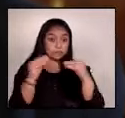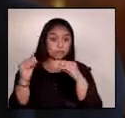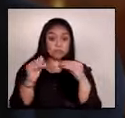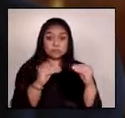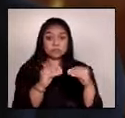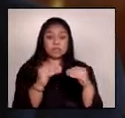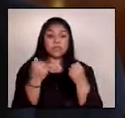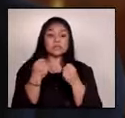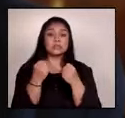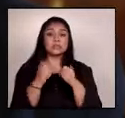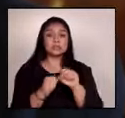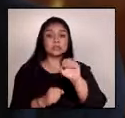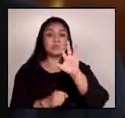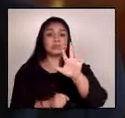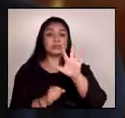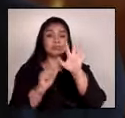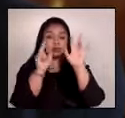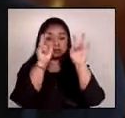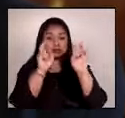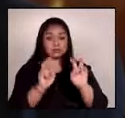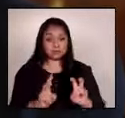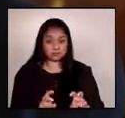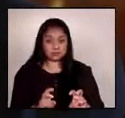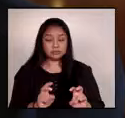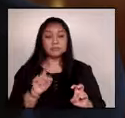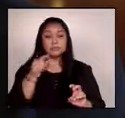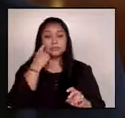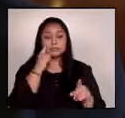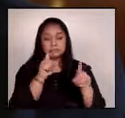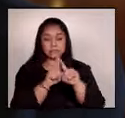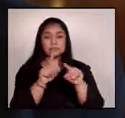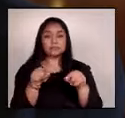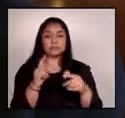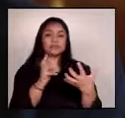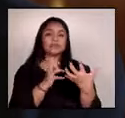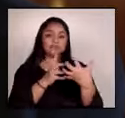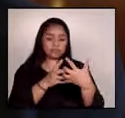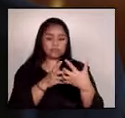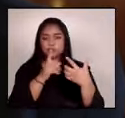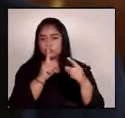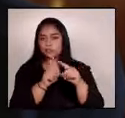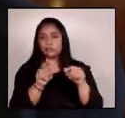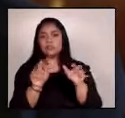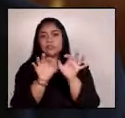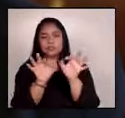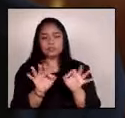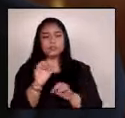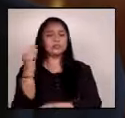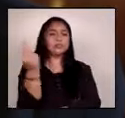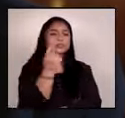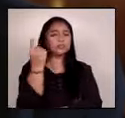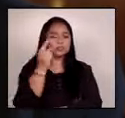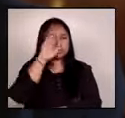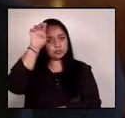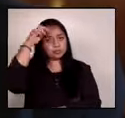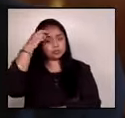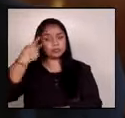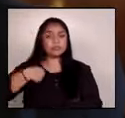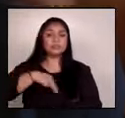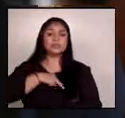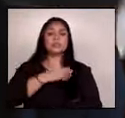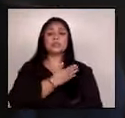en cinco pilares, los cuales coinciden en buena medida con las prioridades políticas de nuestro gobierno.